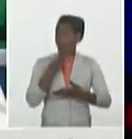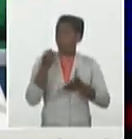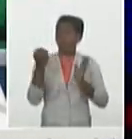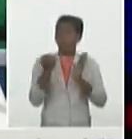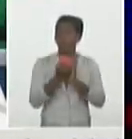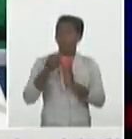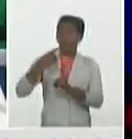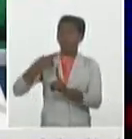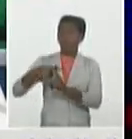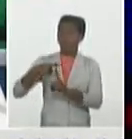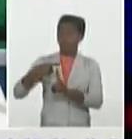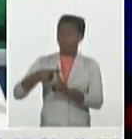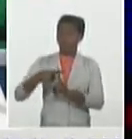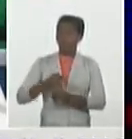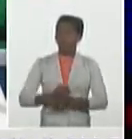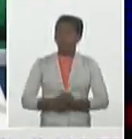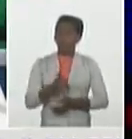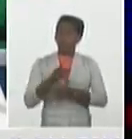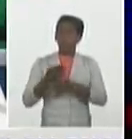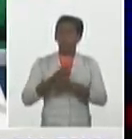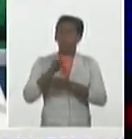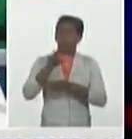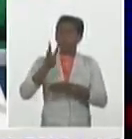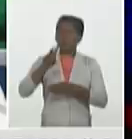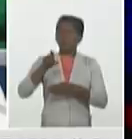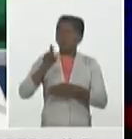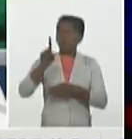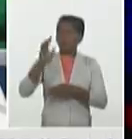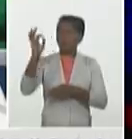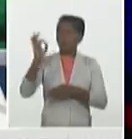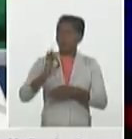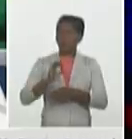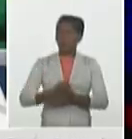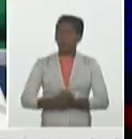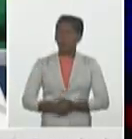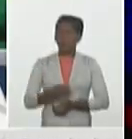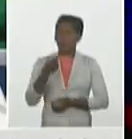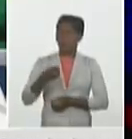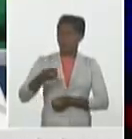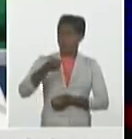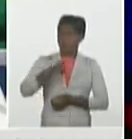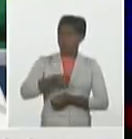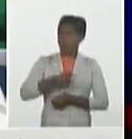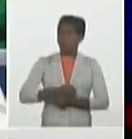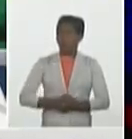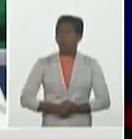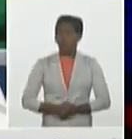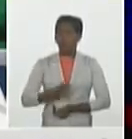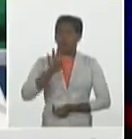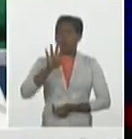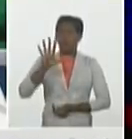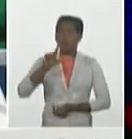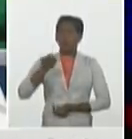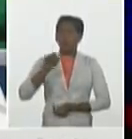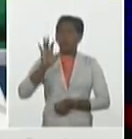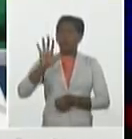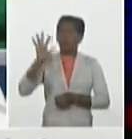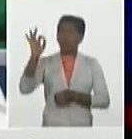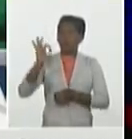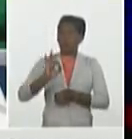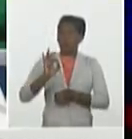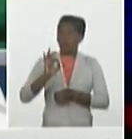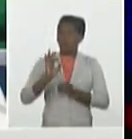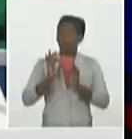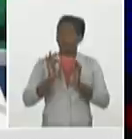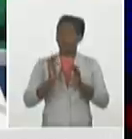de todos los confirmados ayer el 45,5% de los pacientes